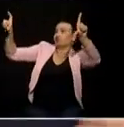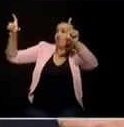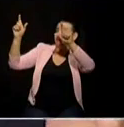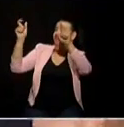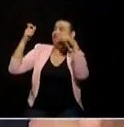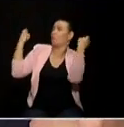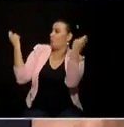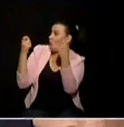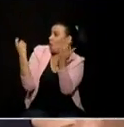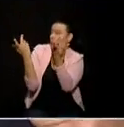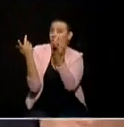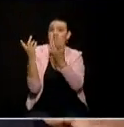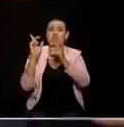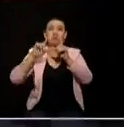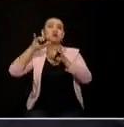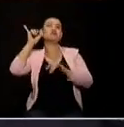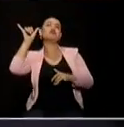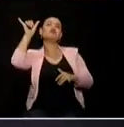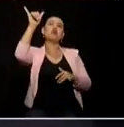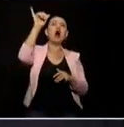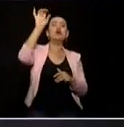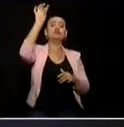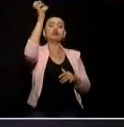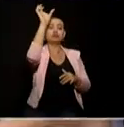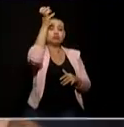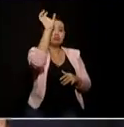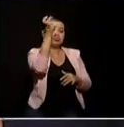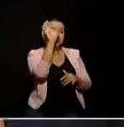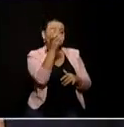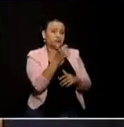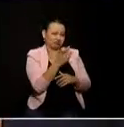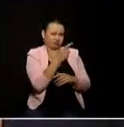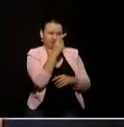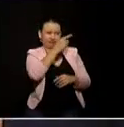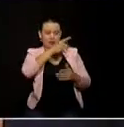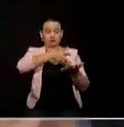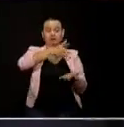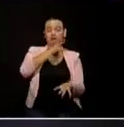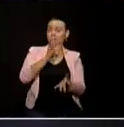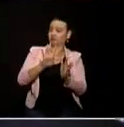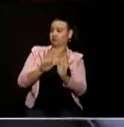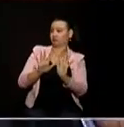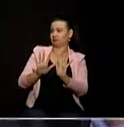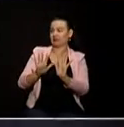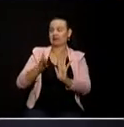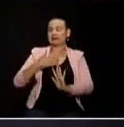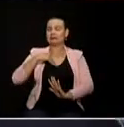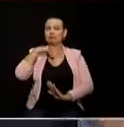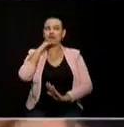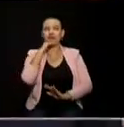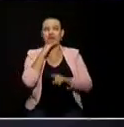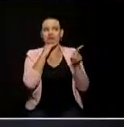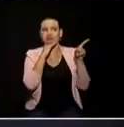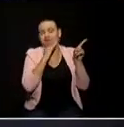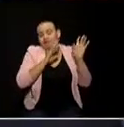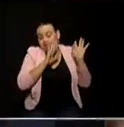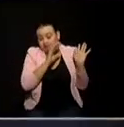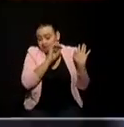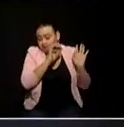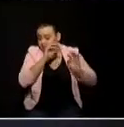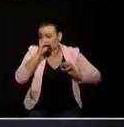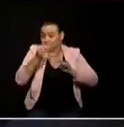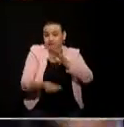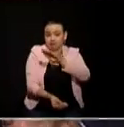viajes en el helicóptero están volándose en los topes de financiación de las campañas y seguramente así le van a tener que